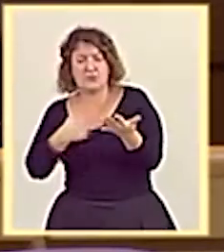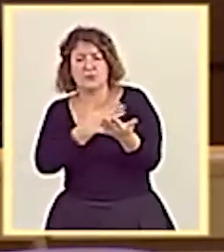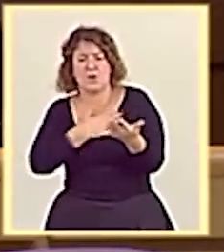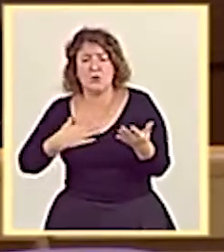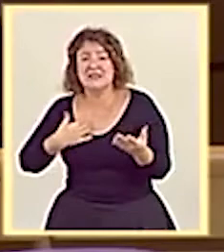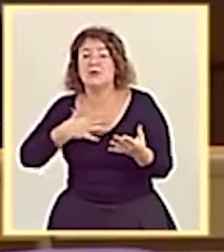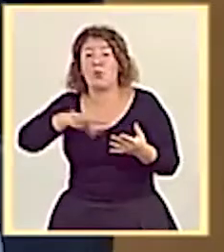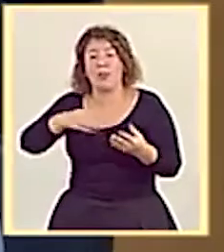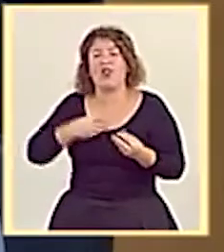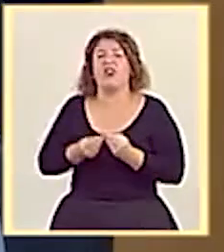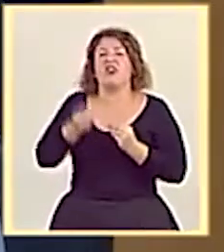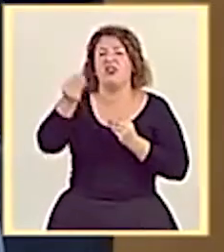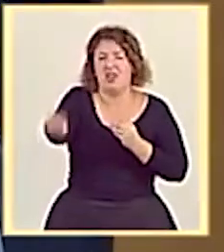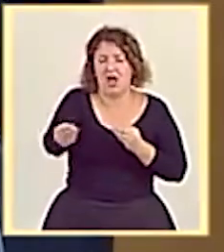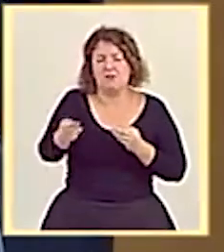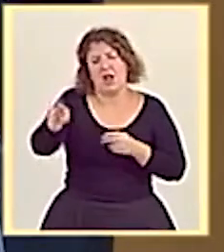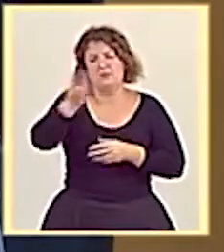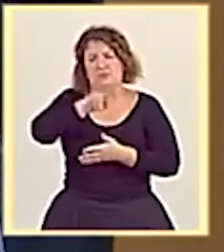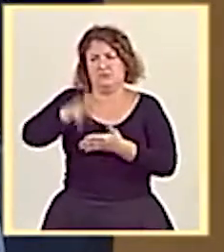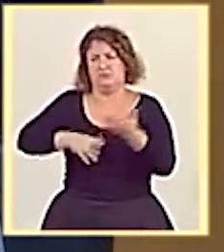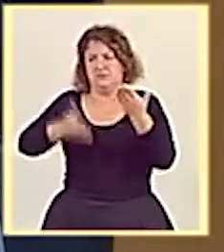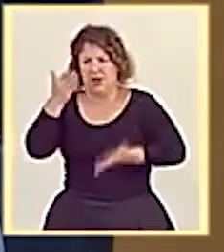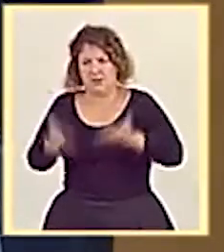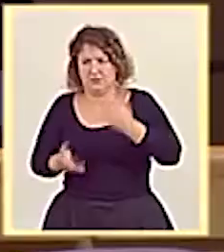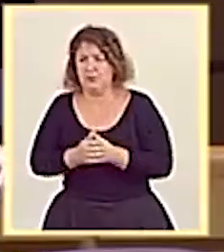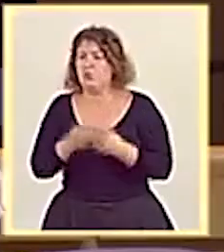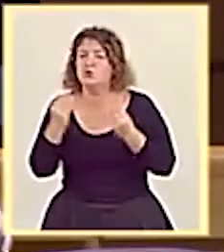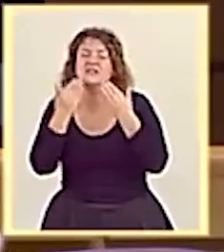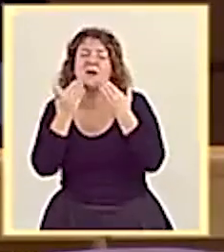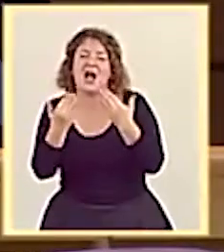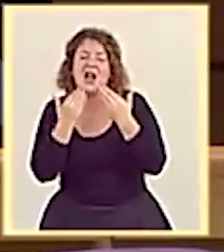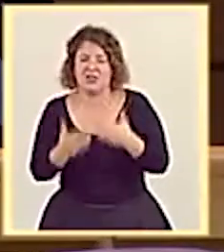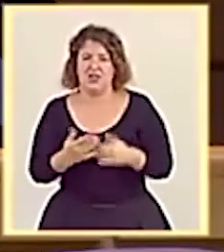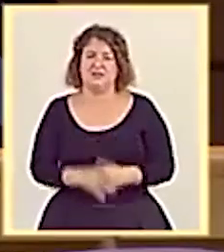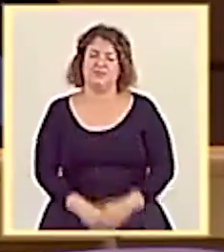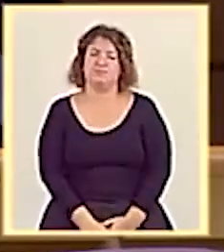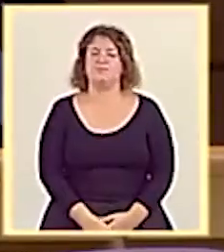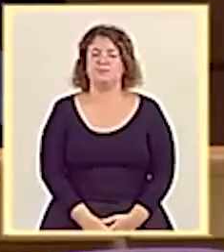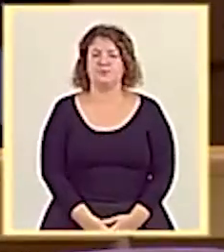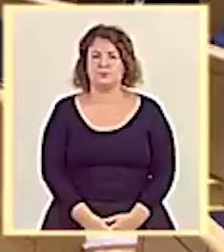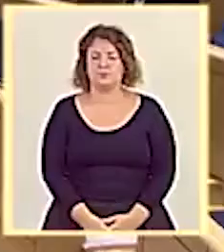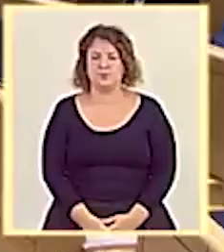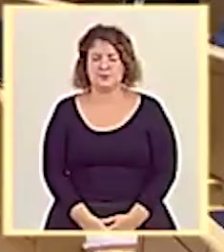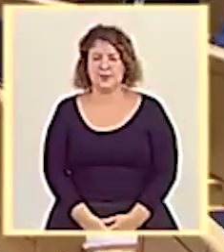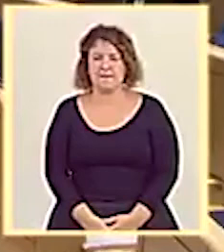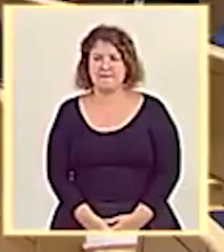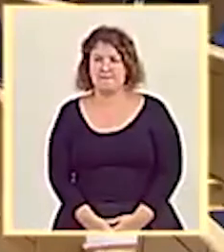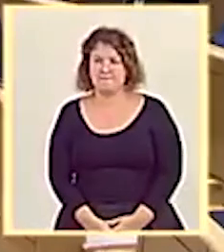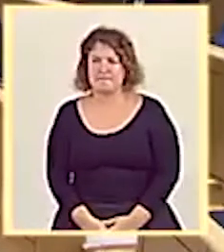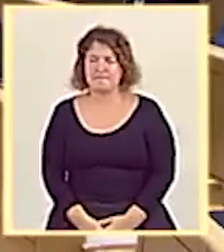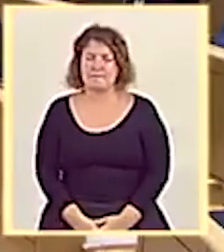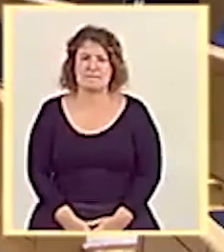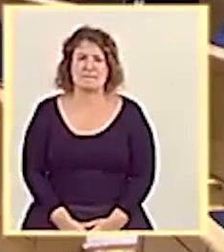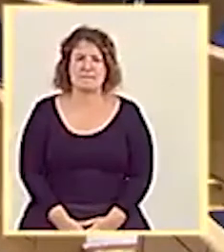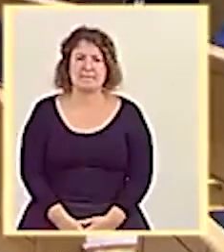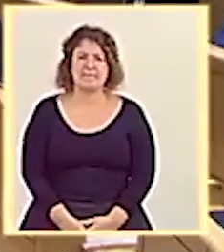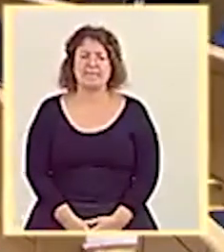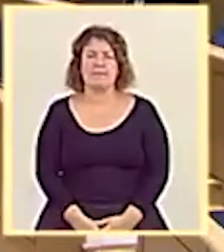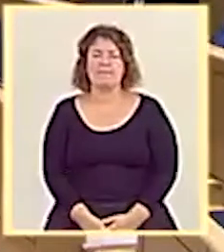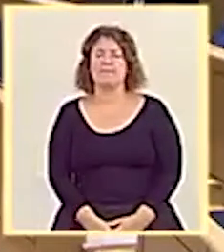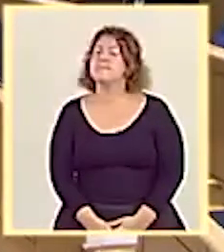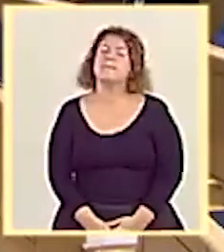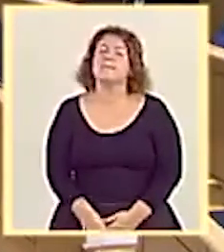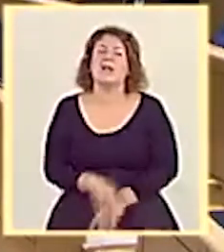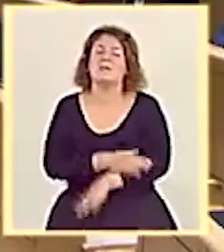darle ahora, si es posible, para que lo evalúe. Muchísimas gracias, señoría. Gracias, señoría. Señora ministra de